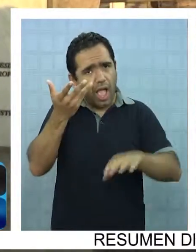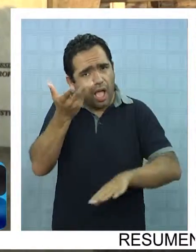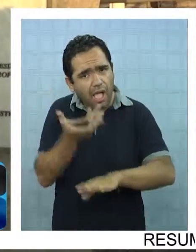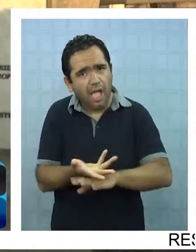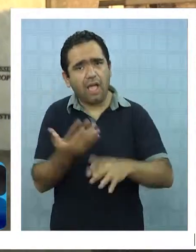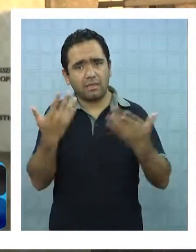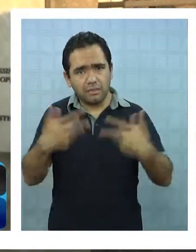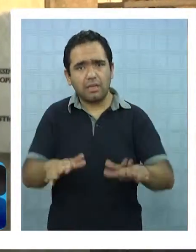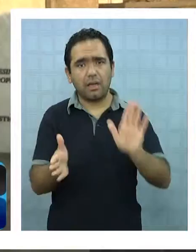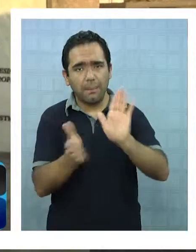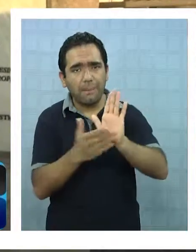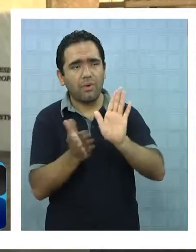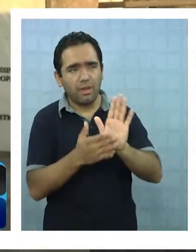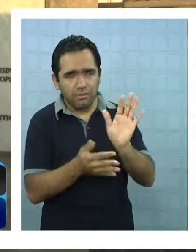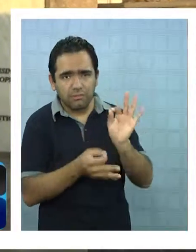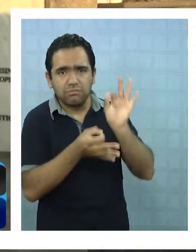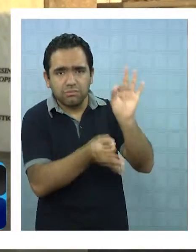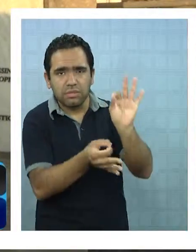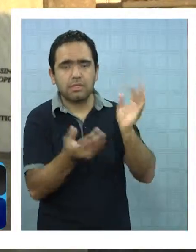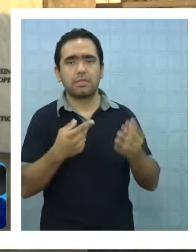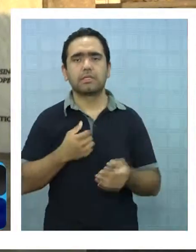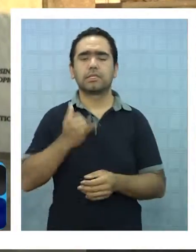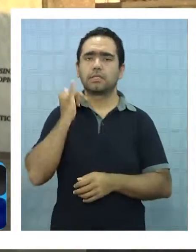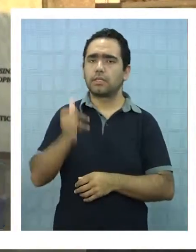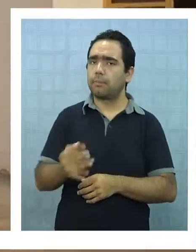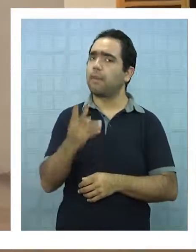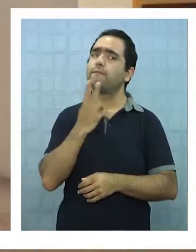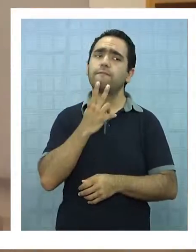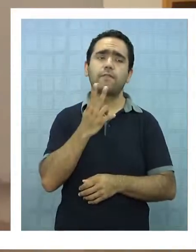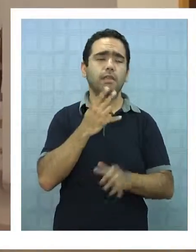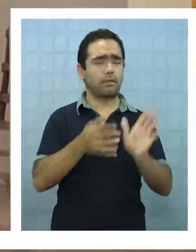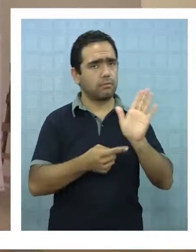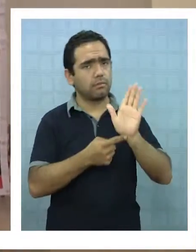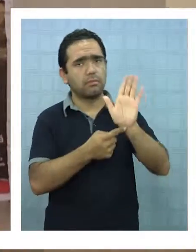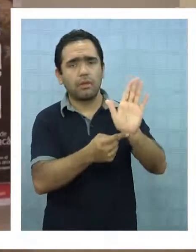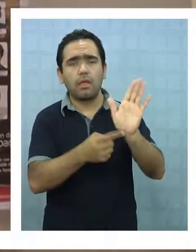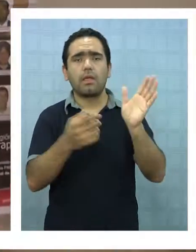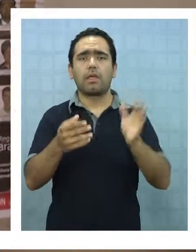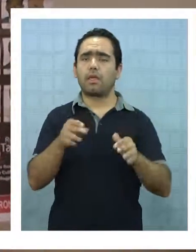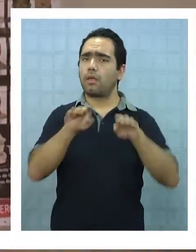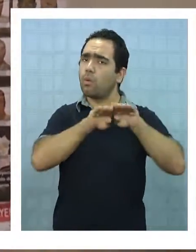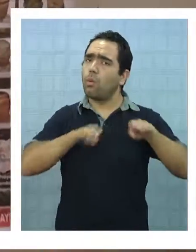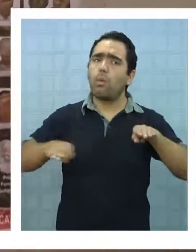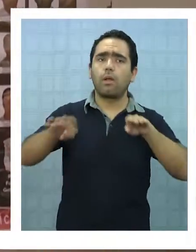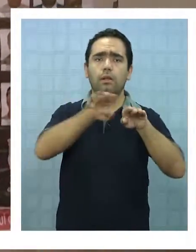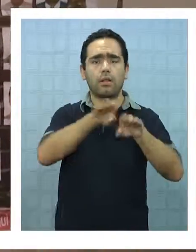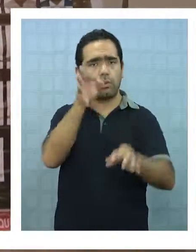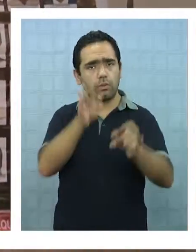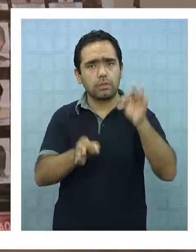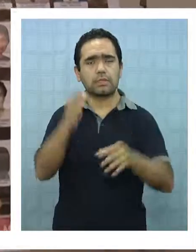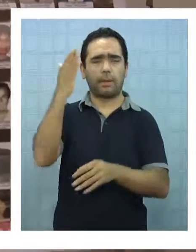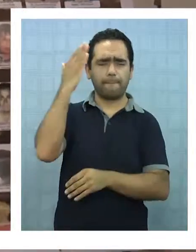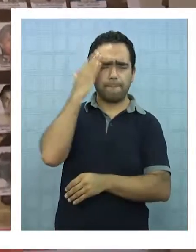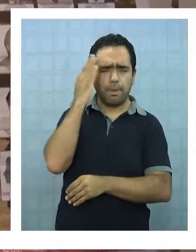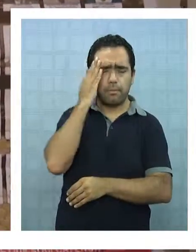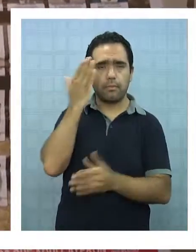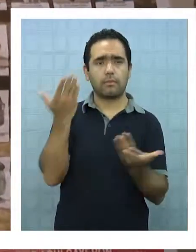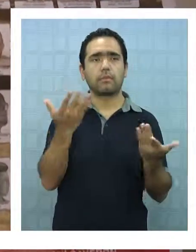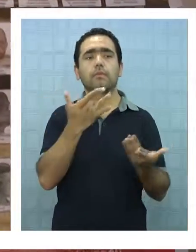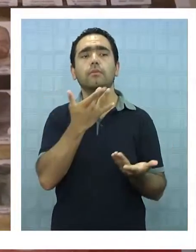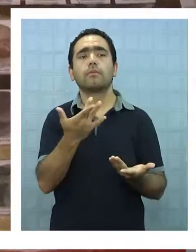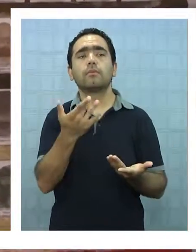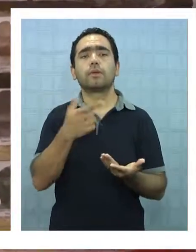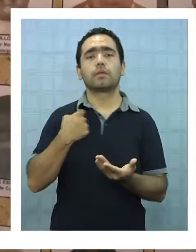hemos estado toda una vida exigiendo verdad, justicia y memoria. Los organismos del Estado, el Ejecutivo, el